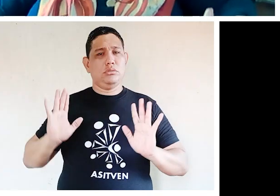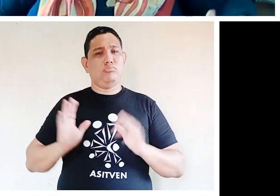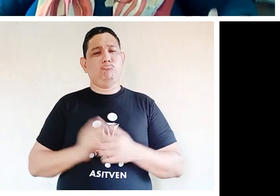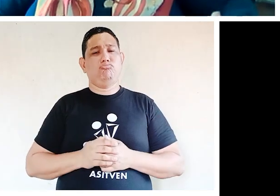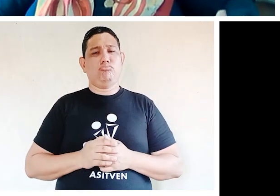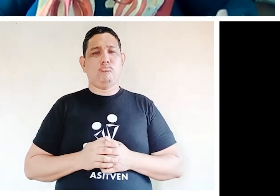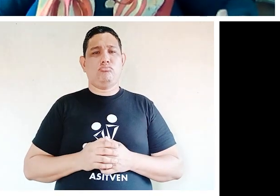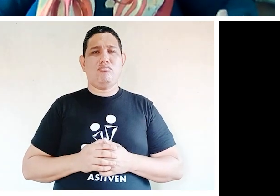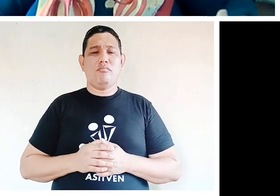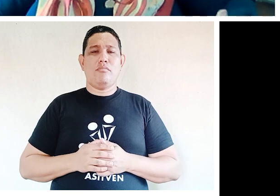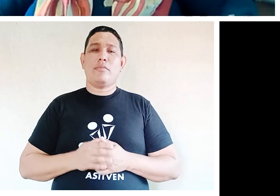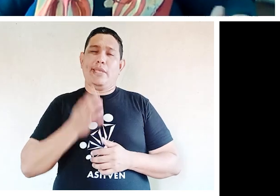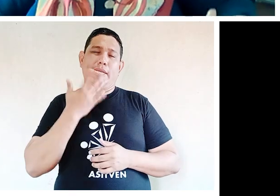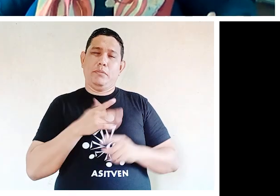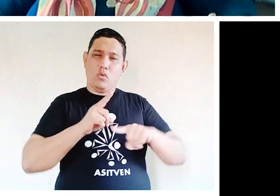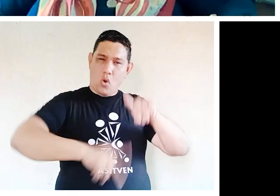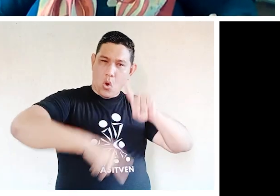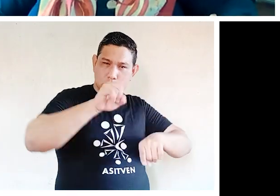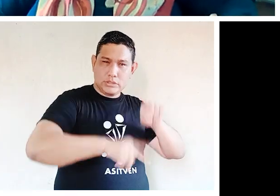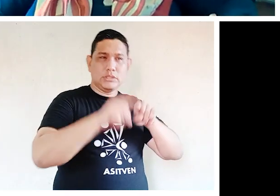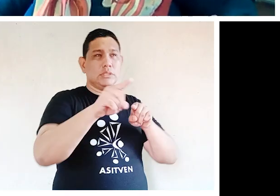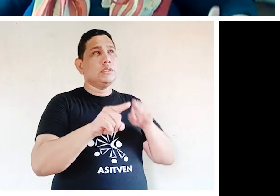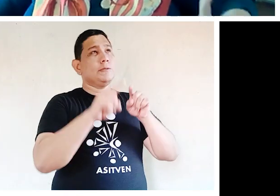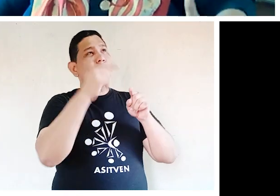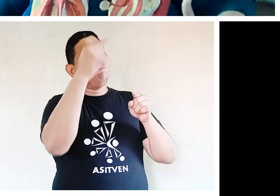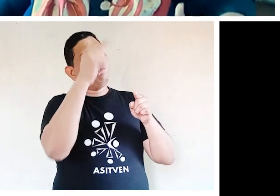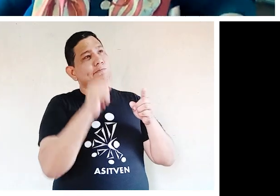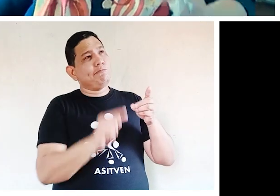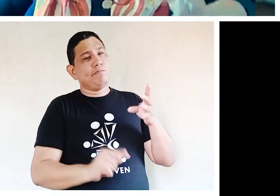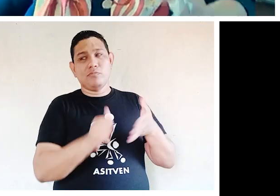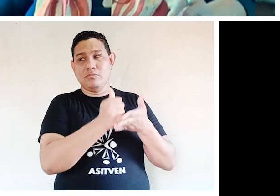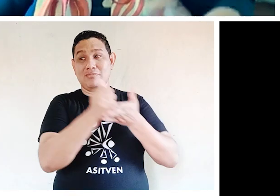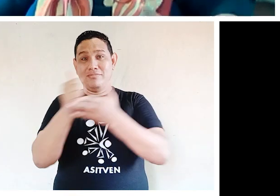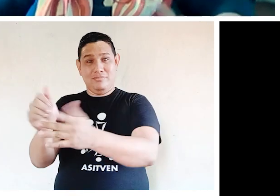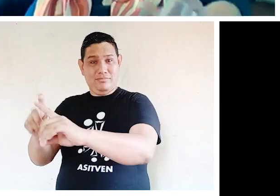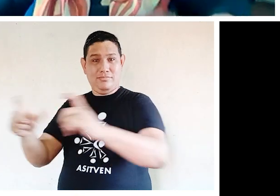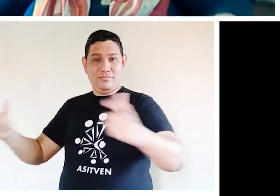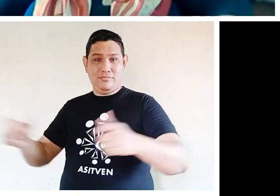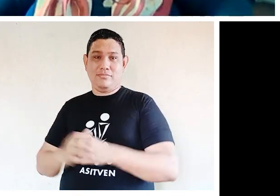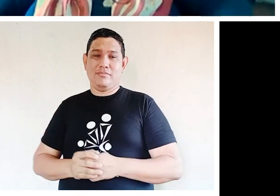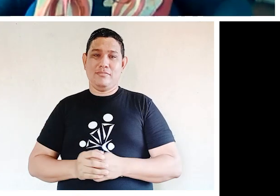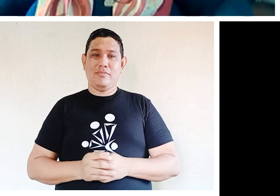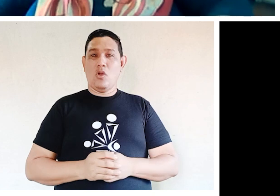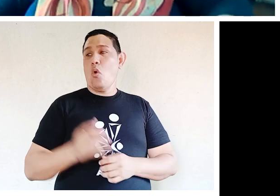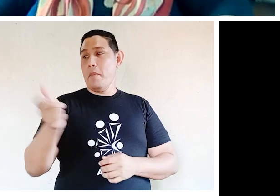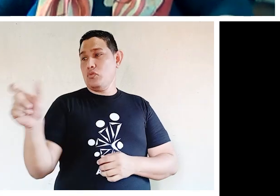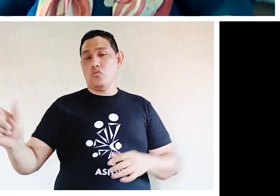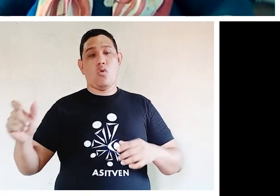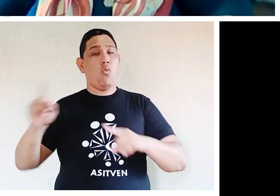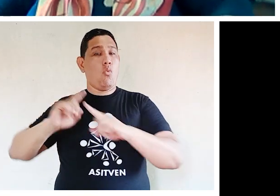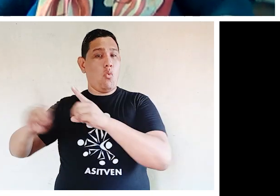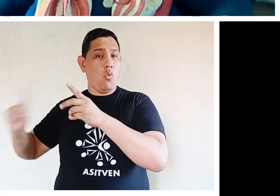pequeñas condicionantes de su plataforma que le van a beneficiar además muy probablemente a otros usuarios